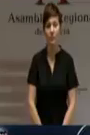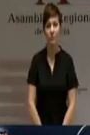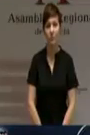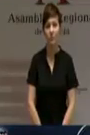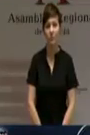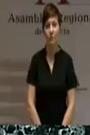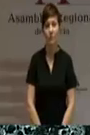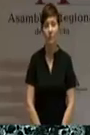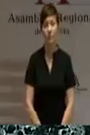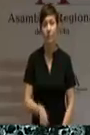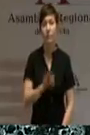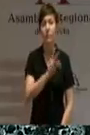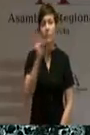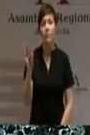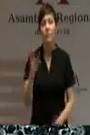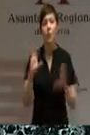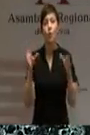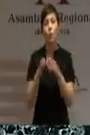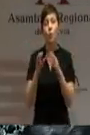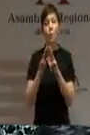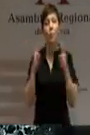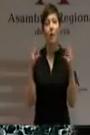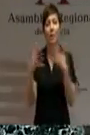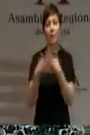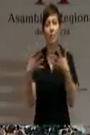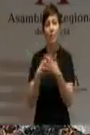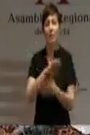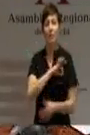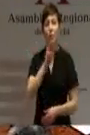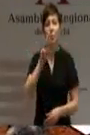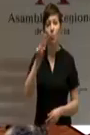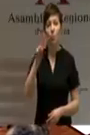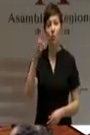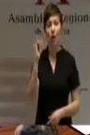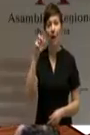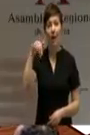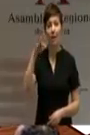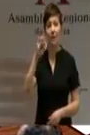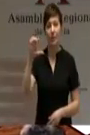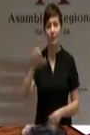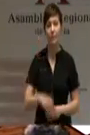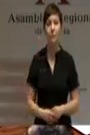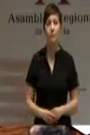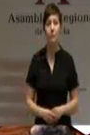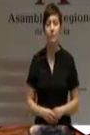El turno del Grupo Parlamentario Mixto. Tiene la palabra el señor Escojano. Gracias, señor Garre. Gracias,